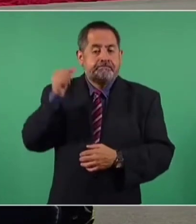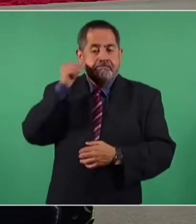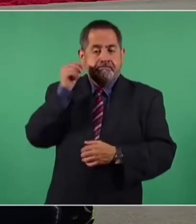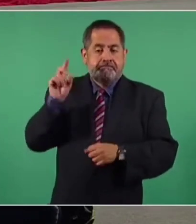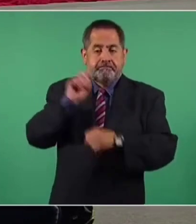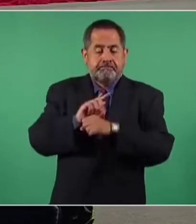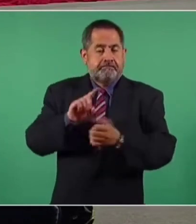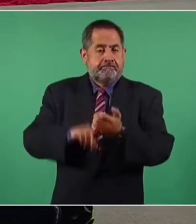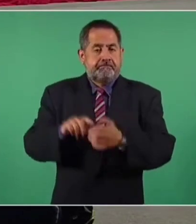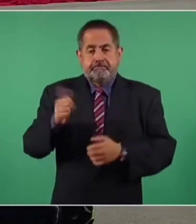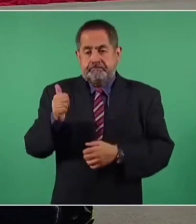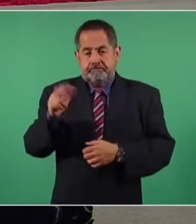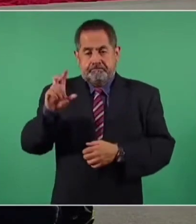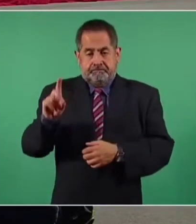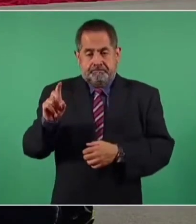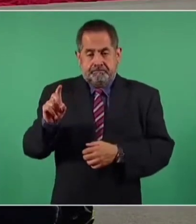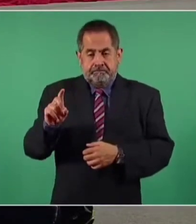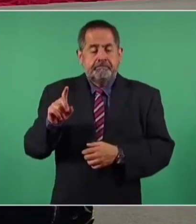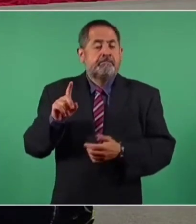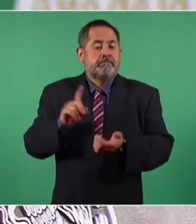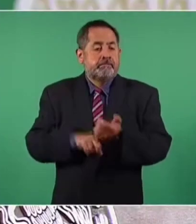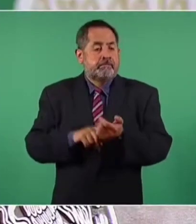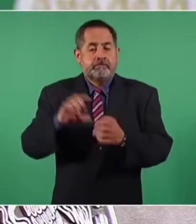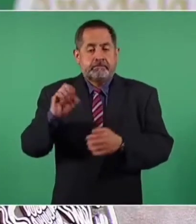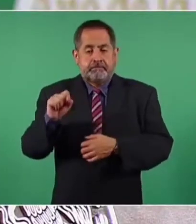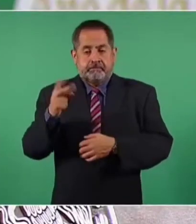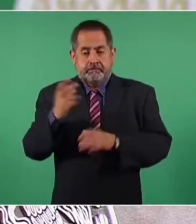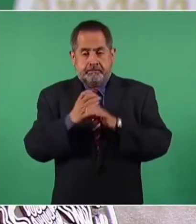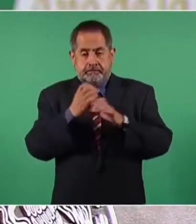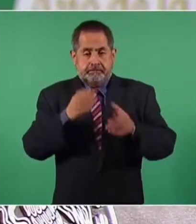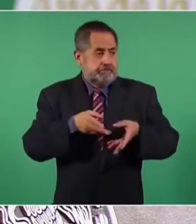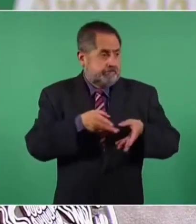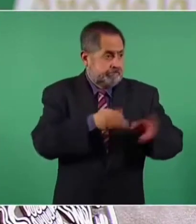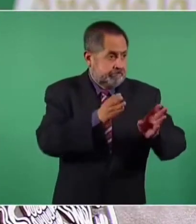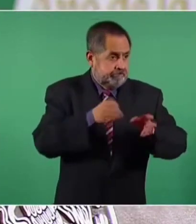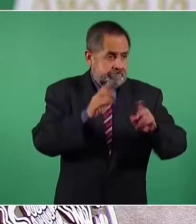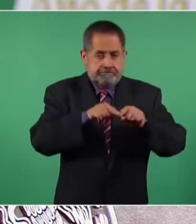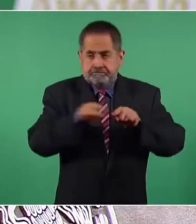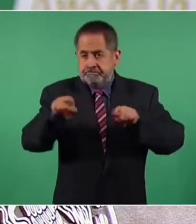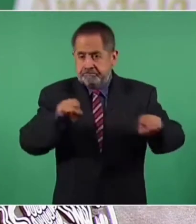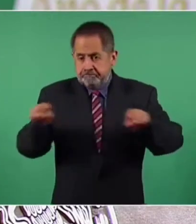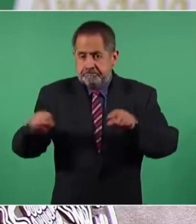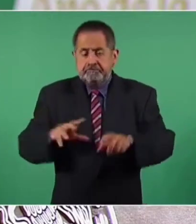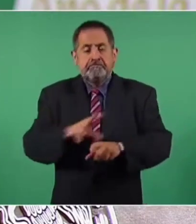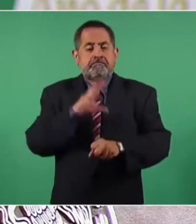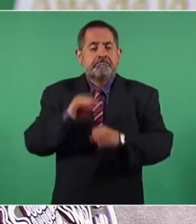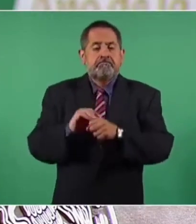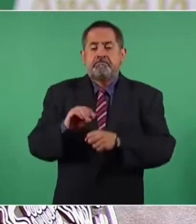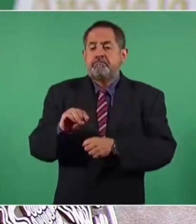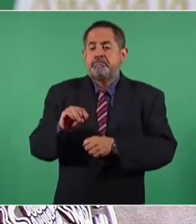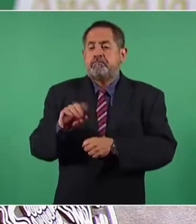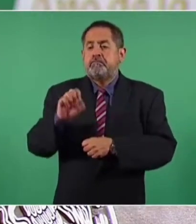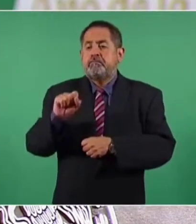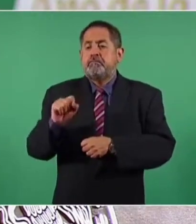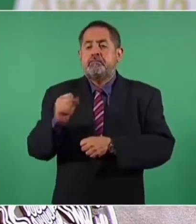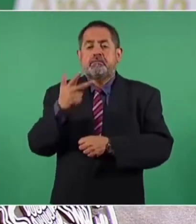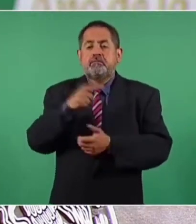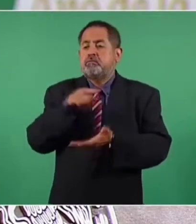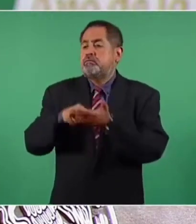agosto, 62 camionetas salieron a la ruta, se cubrieron 68 rutas,